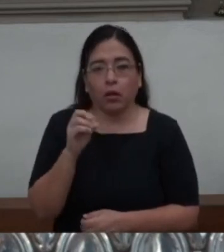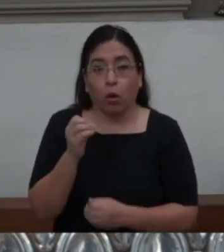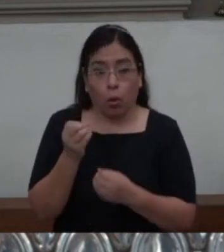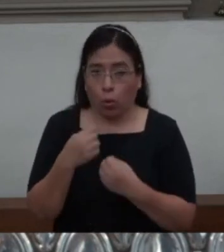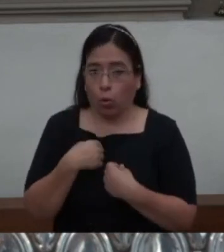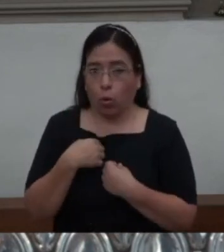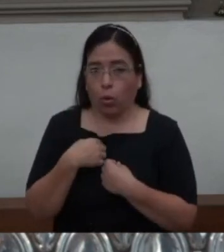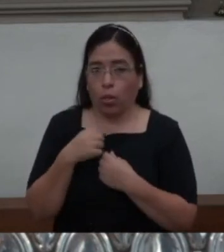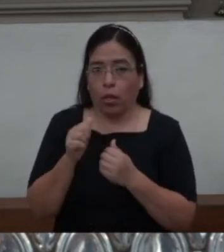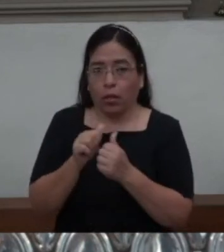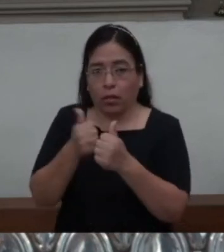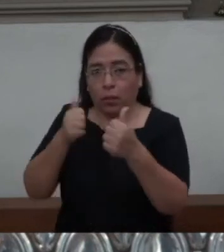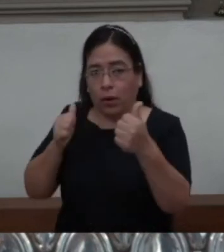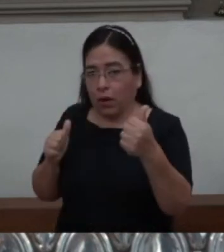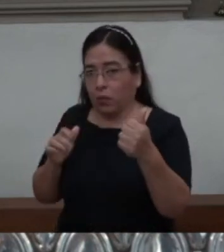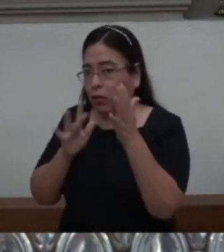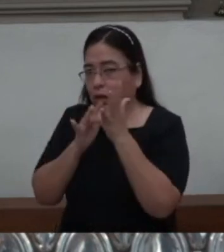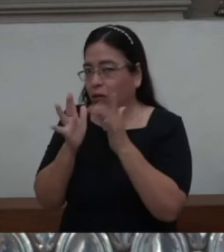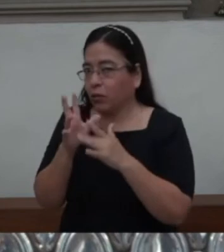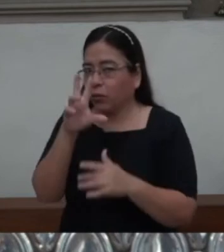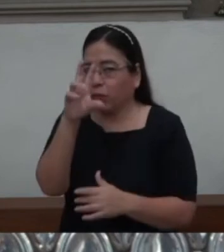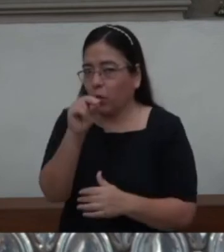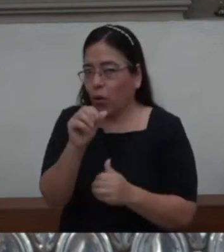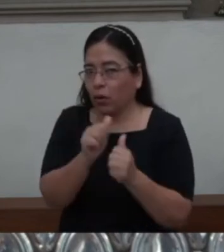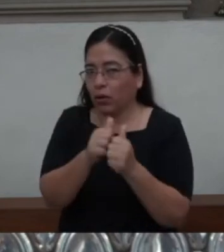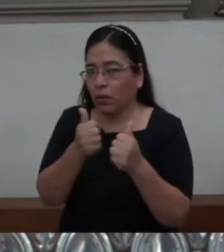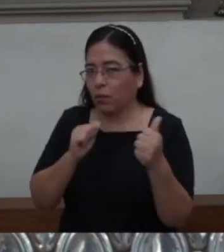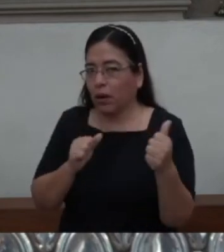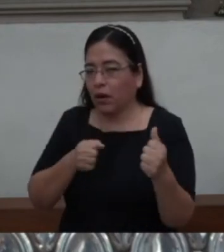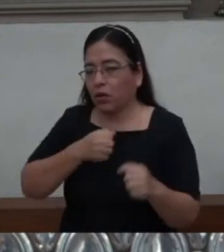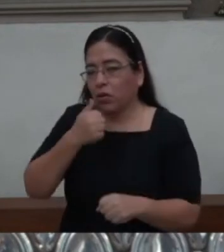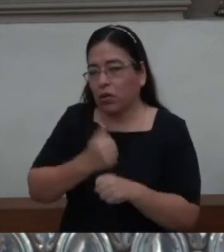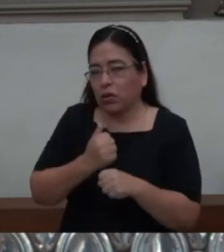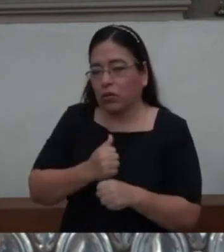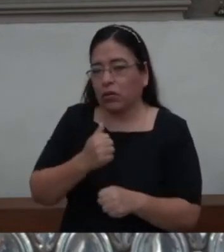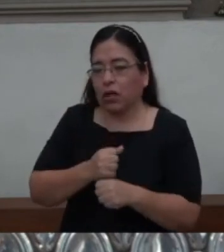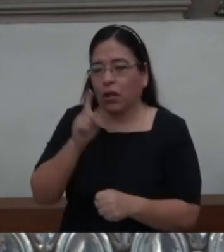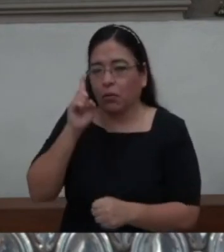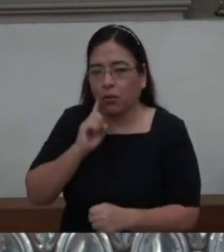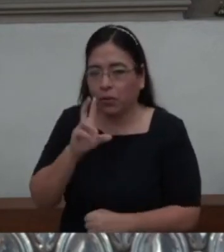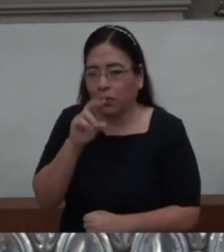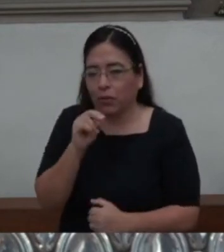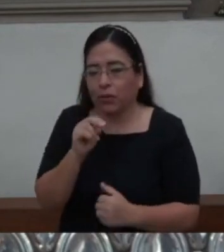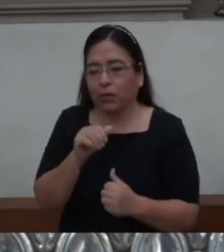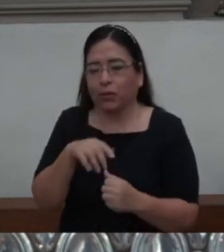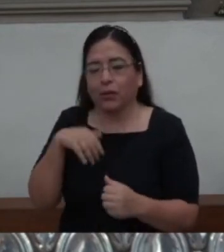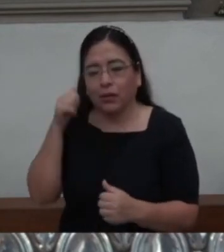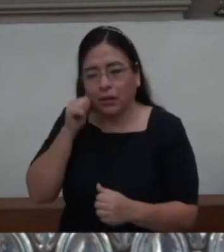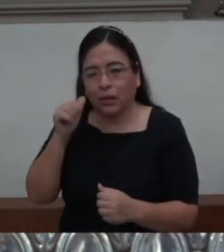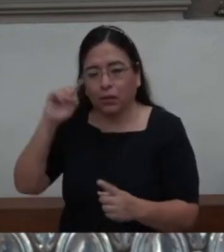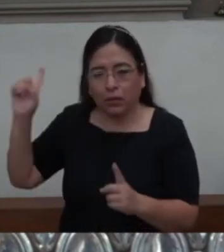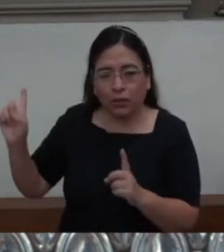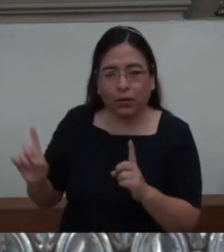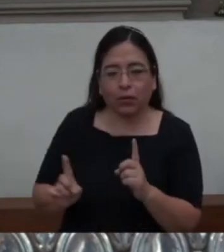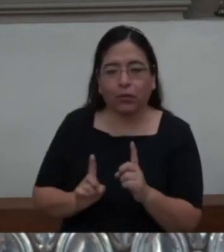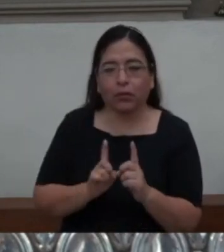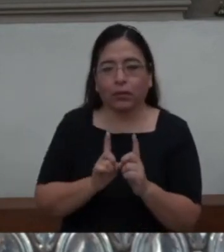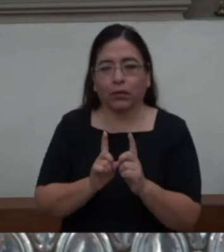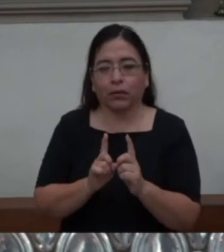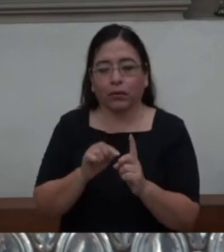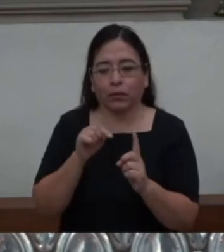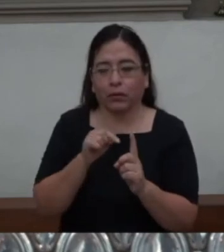Ni a los hermanos. Si estamos con Cristo. Y estamos con el prójimo.